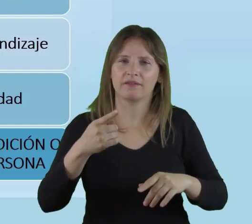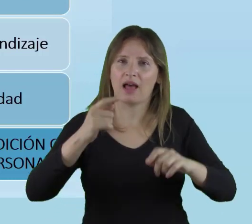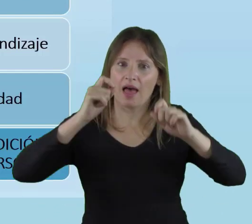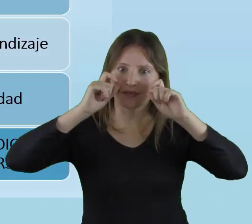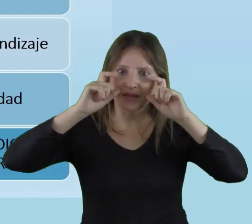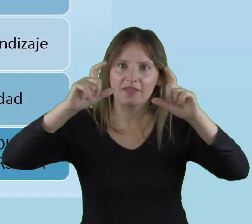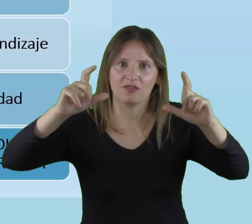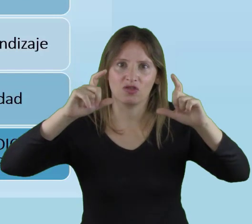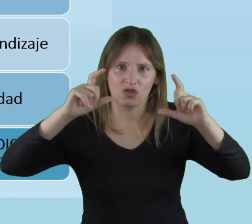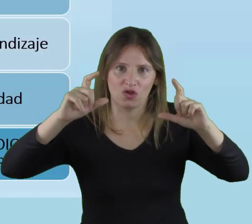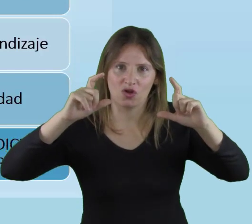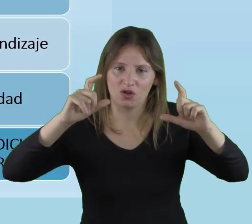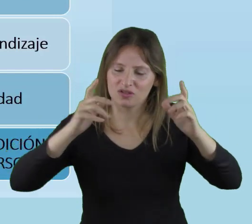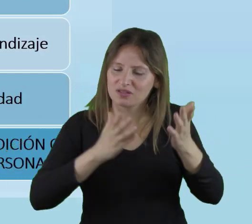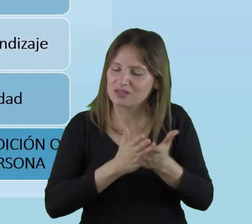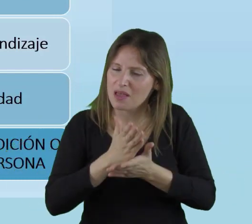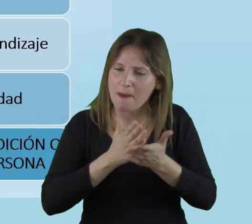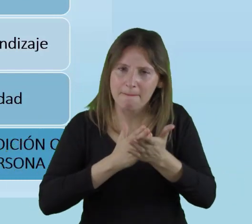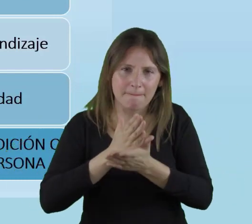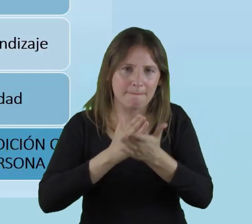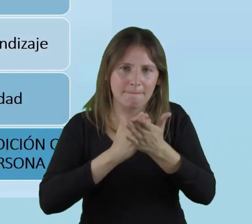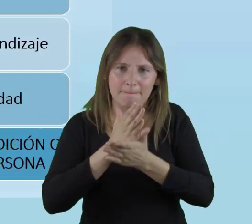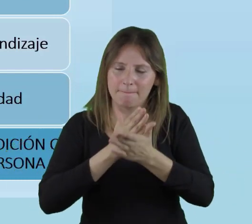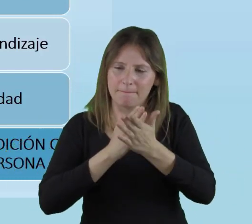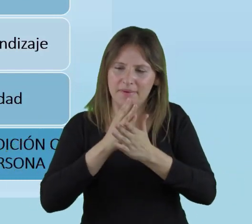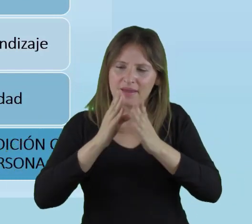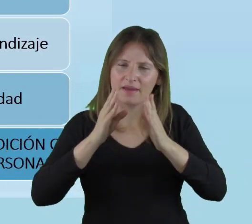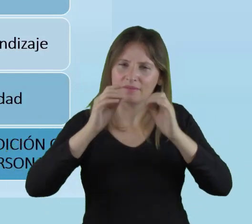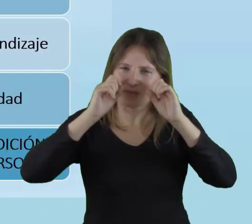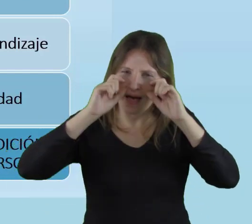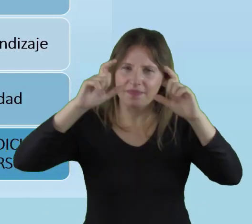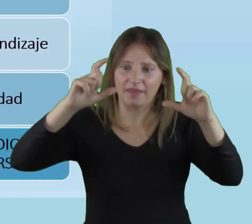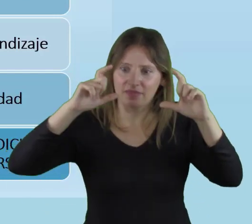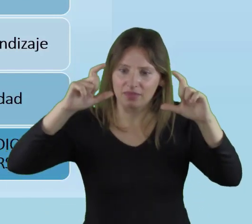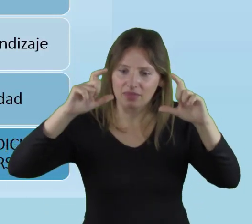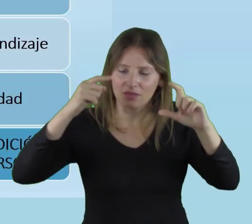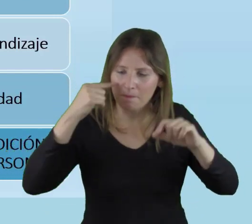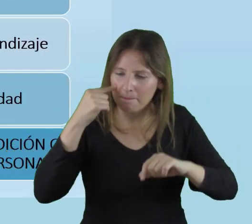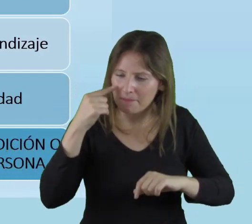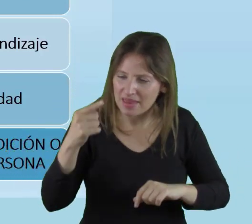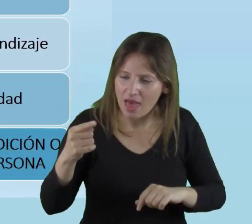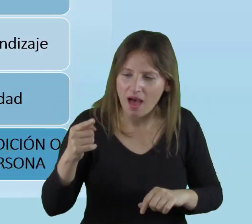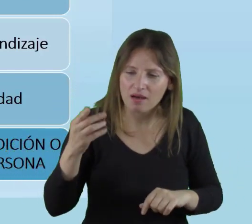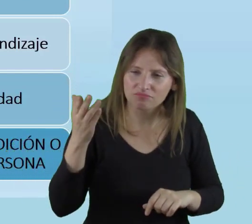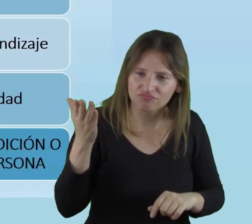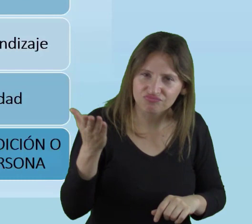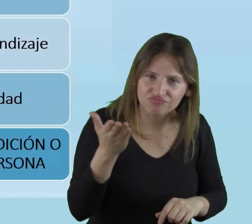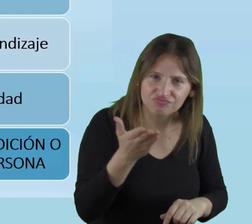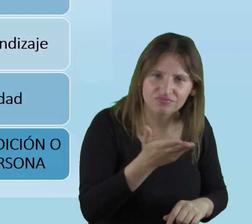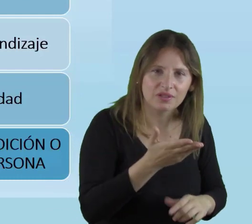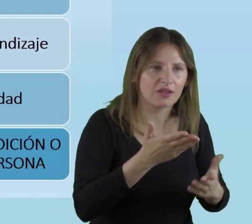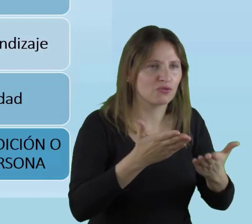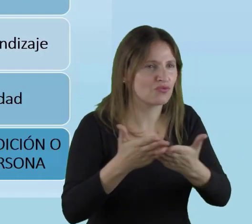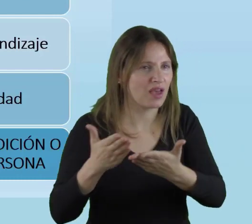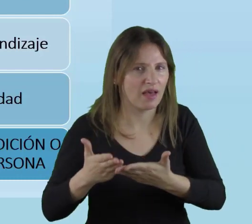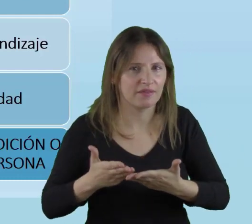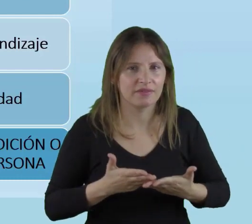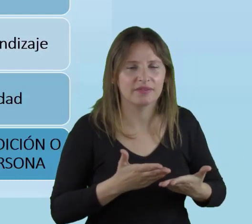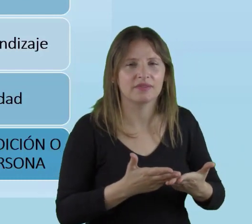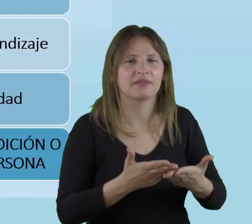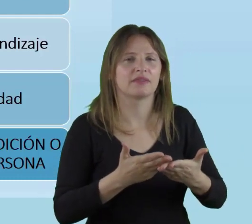gigante y siempre estar atenta, mirando, mirando a los estudiantes,